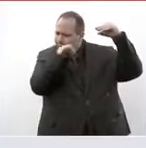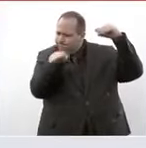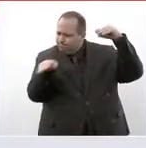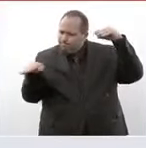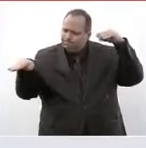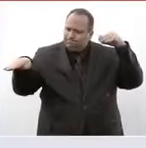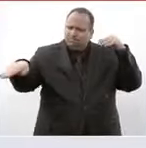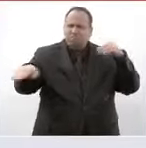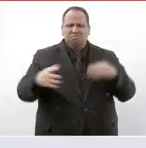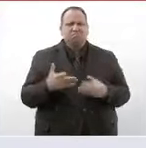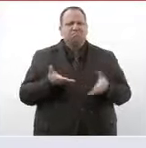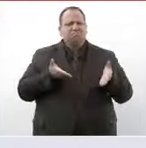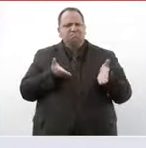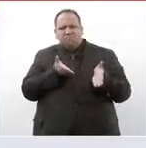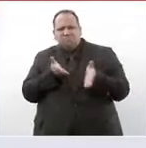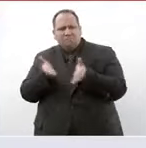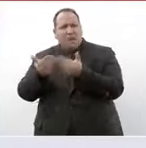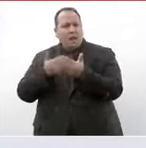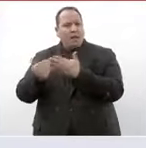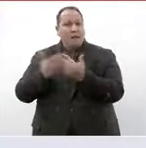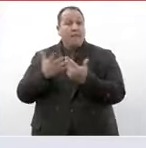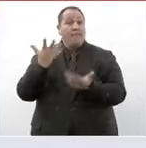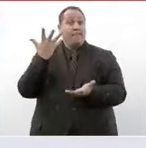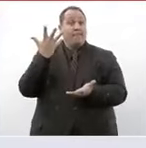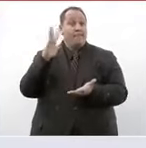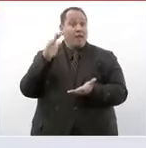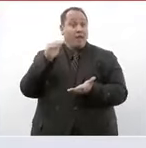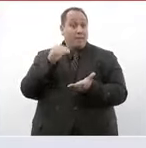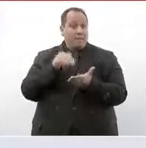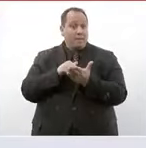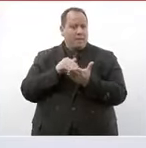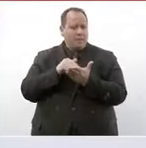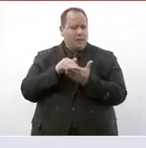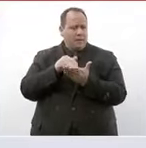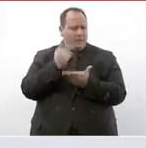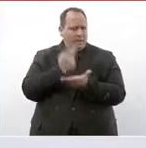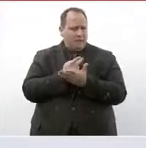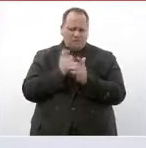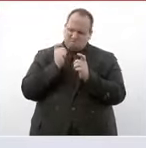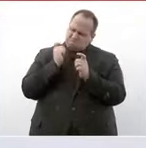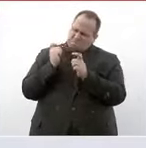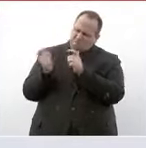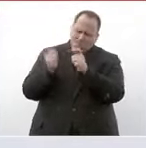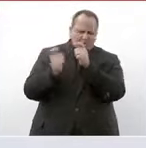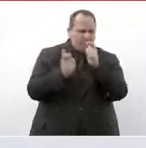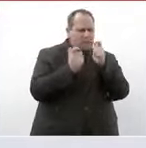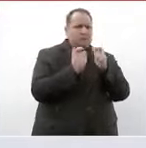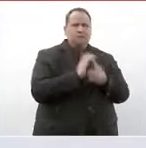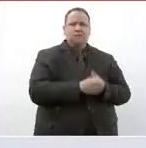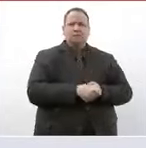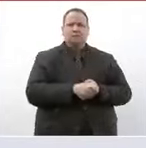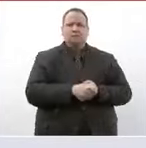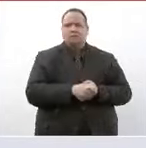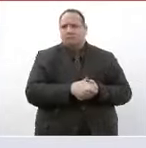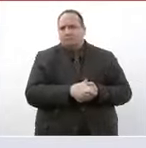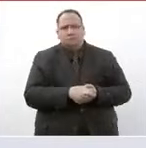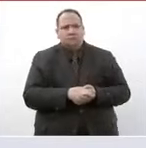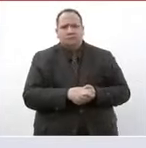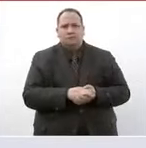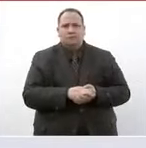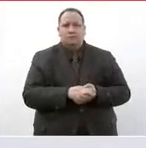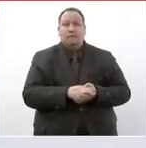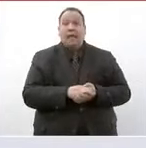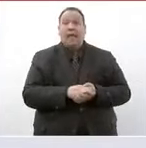una vialidad moderna 10 mil millones de pesos de inversión no se va a